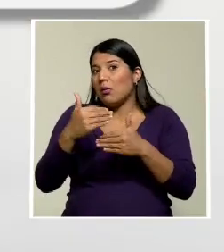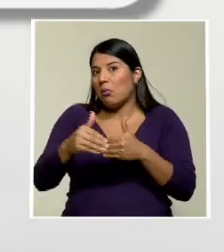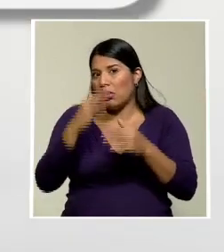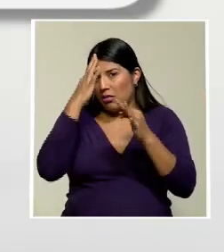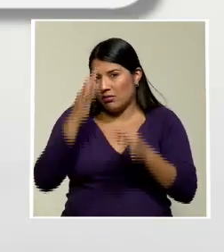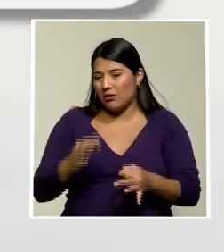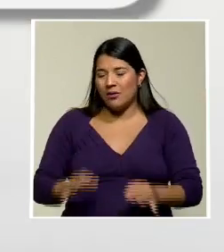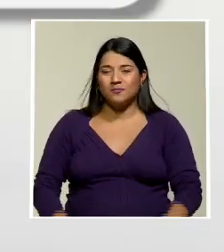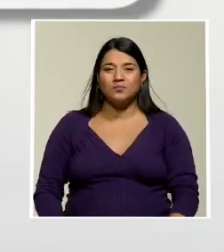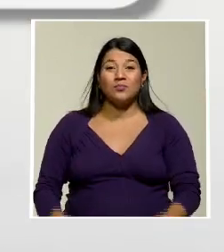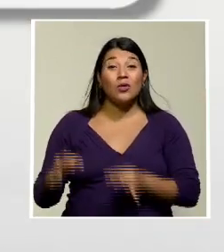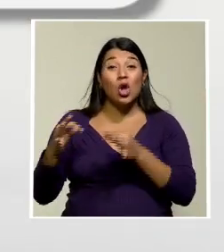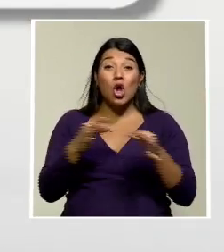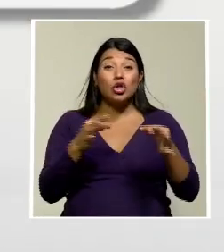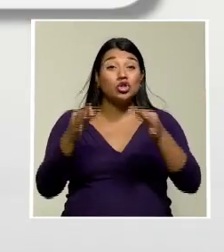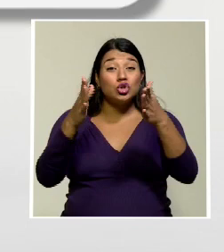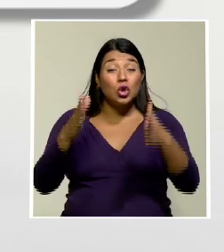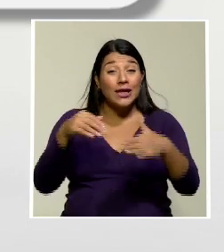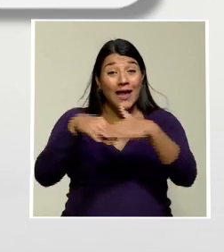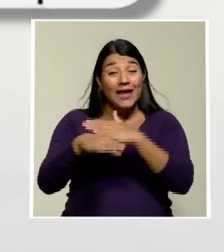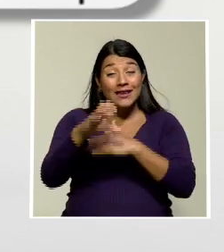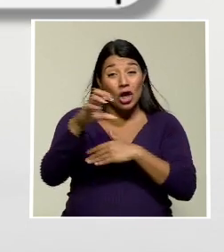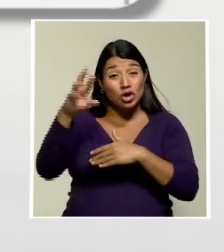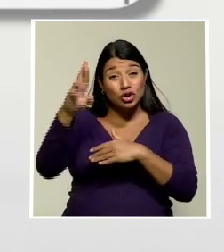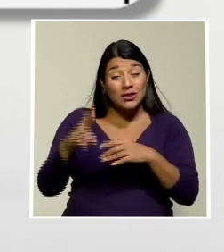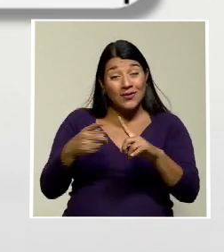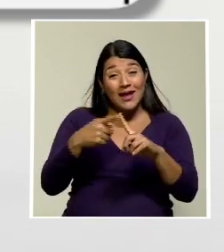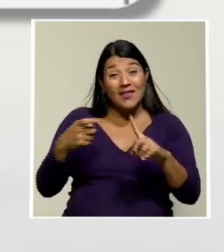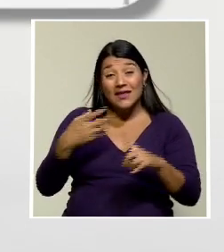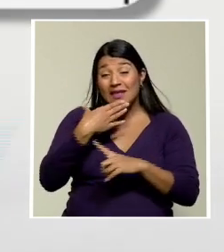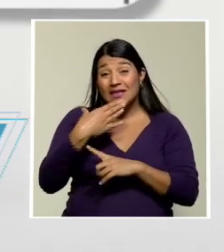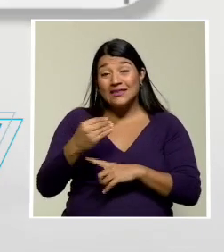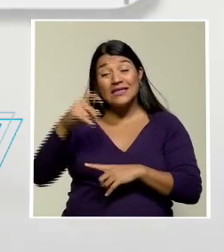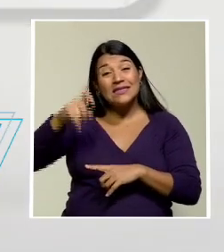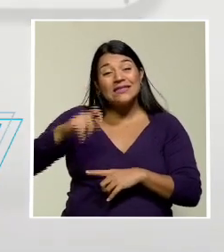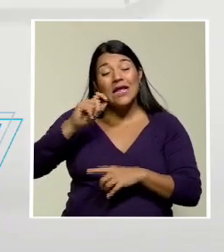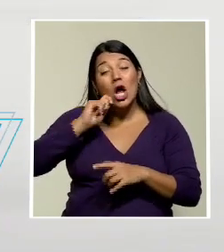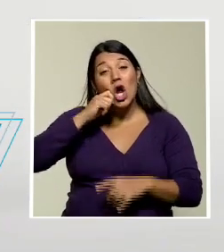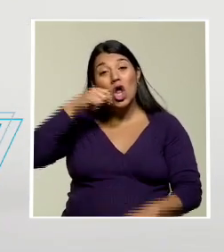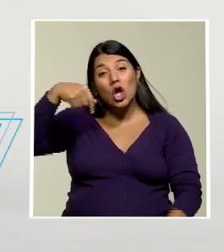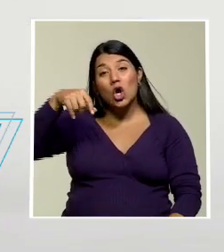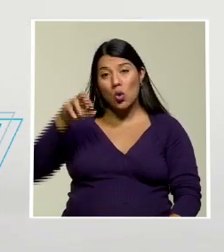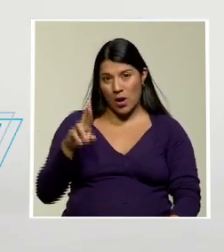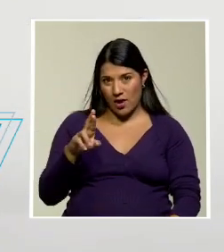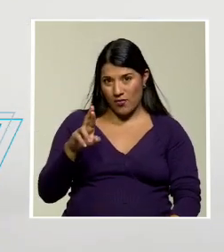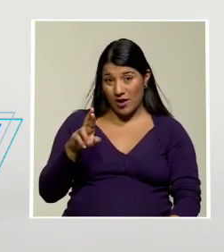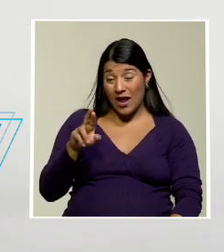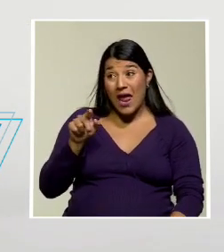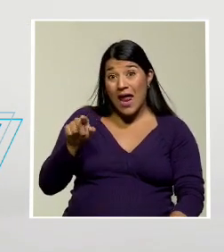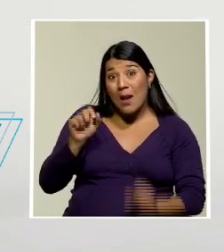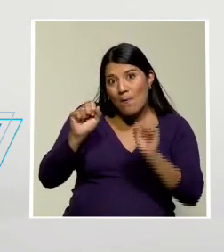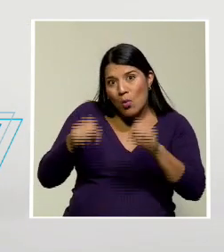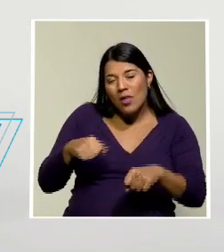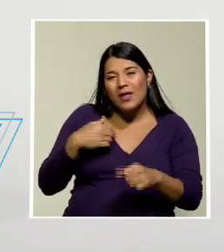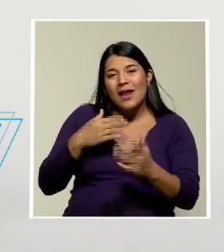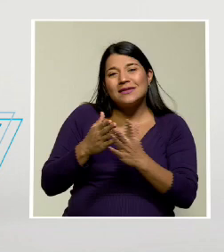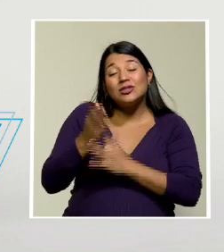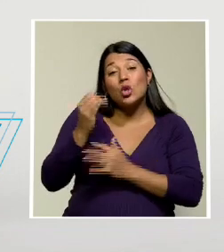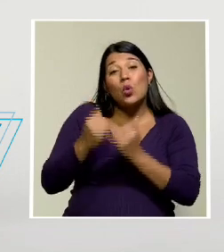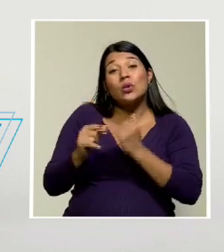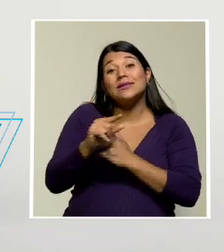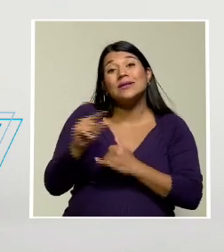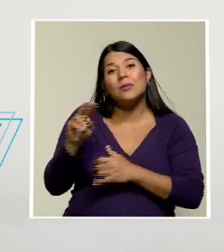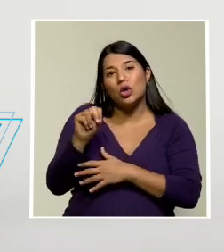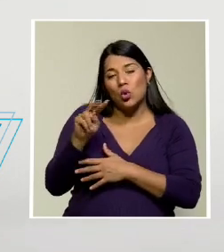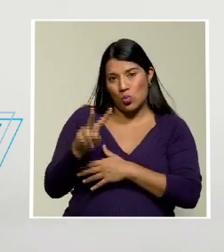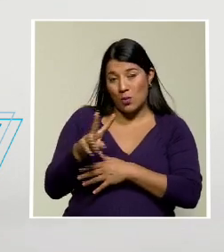Los turistas que ingresen al país a partir de diciembre necesitarán un código QR que se habilitará la última semana de noviembre. Este vendrá